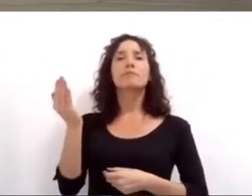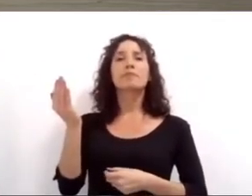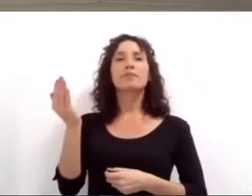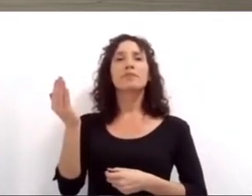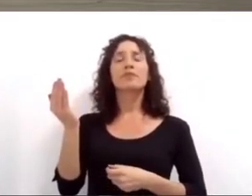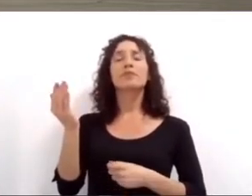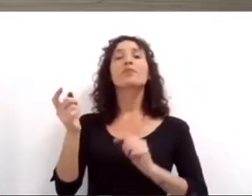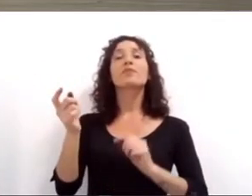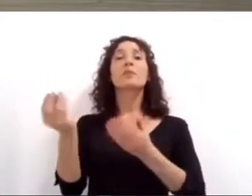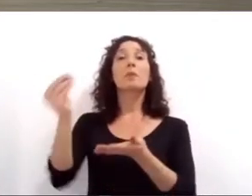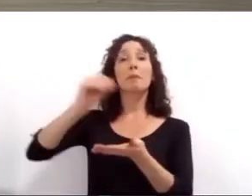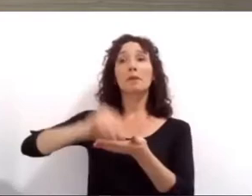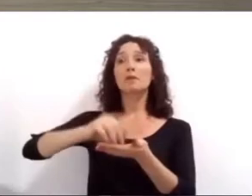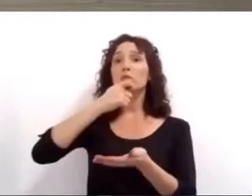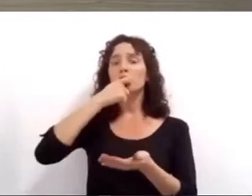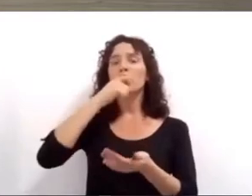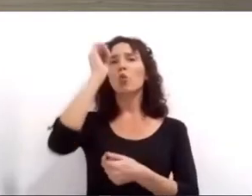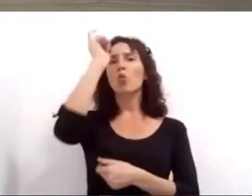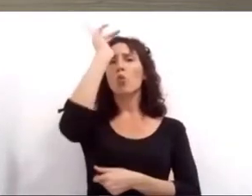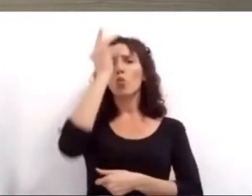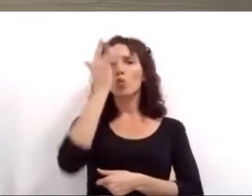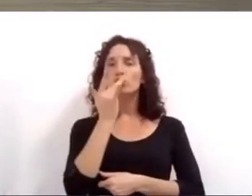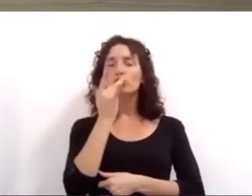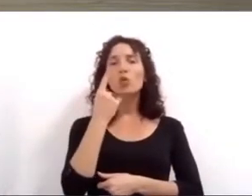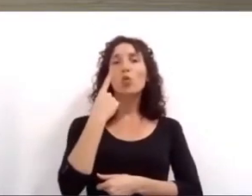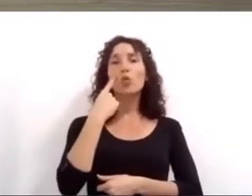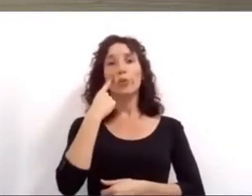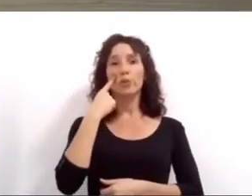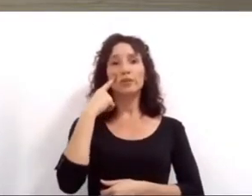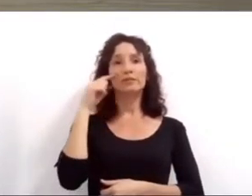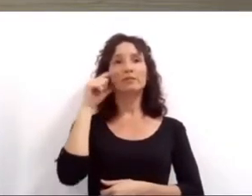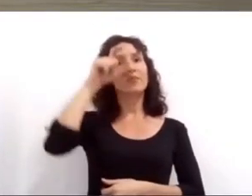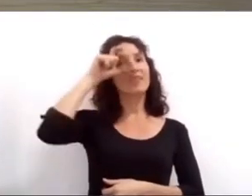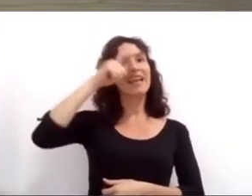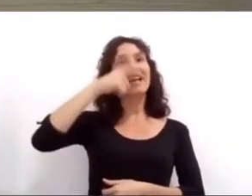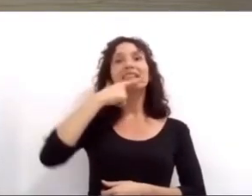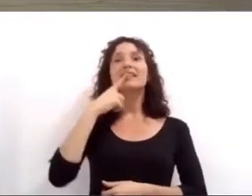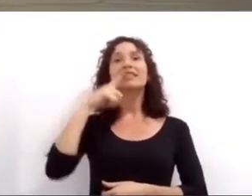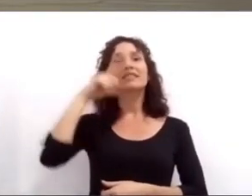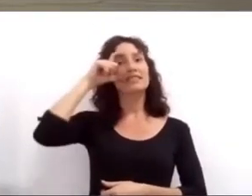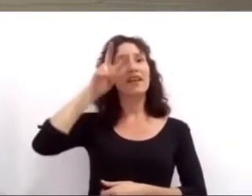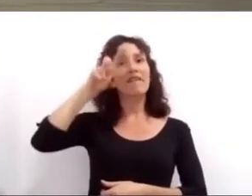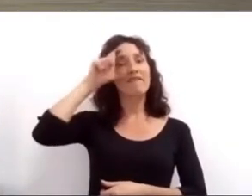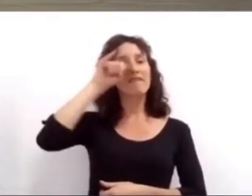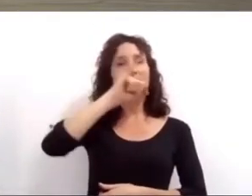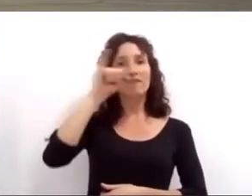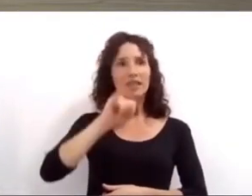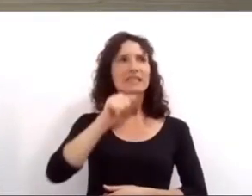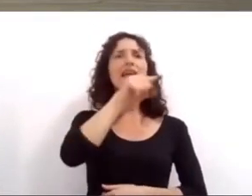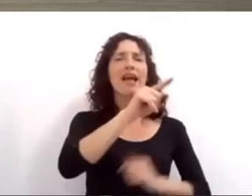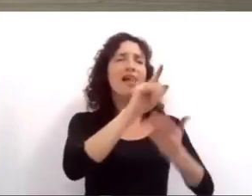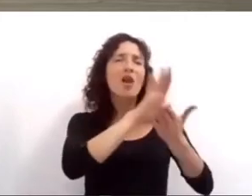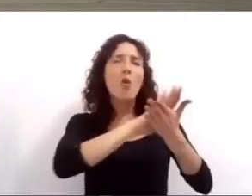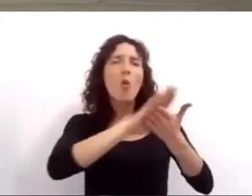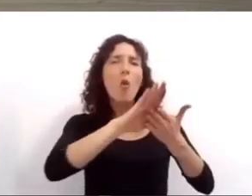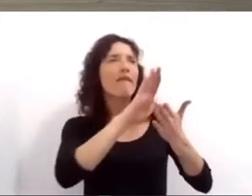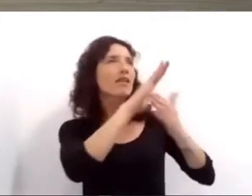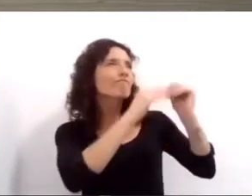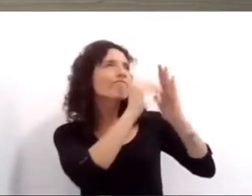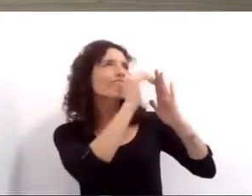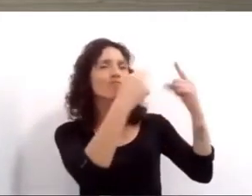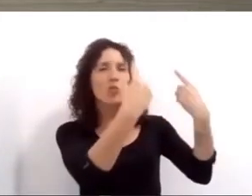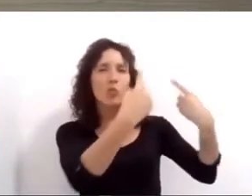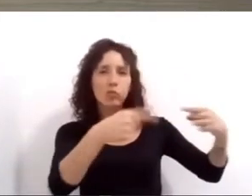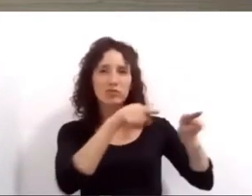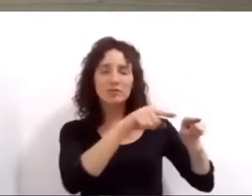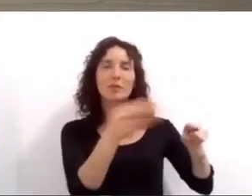restauración integral de las salas del Museo Municipal Firma y Odilo Esteves y de la Casa Avanzo legado de la familia del artista de la